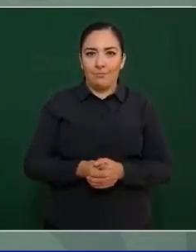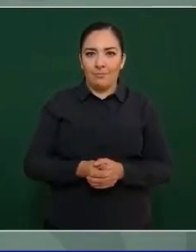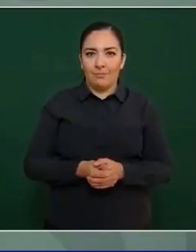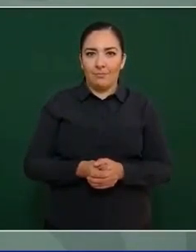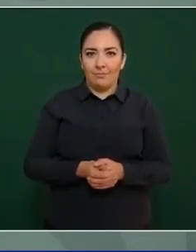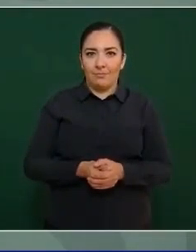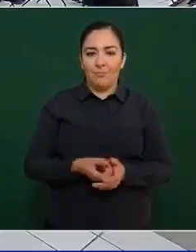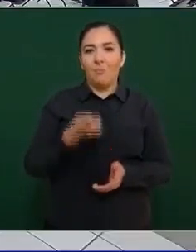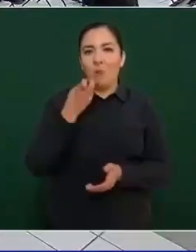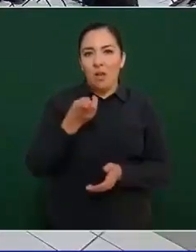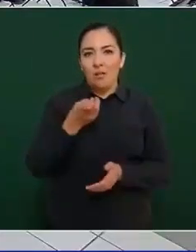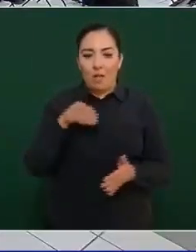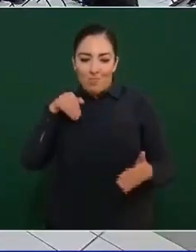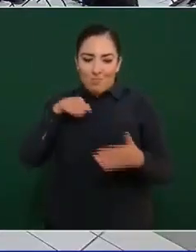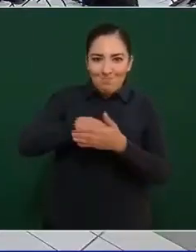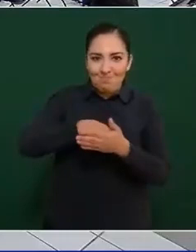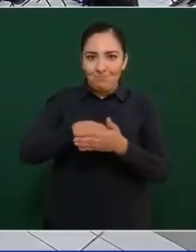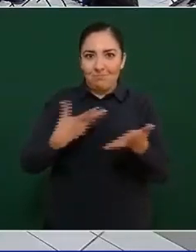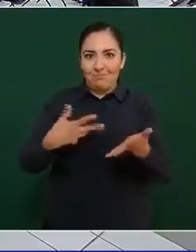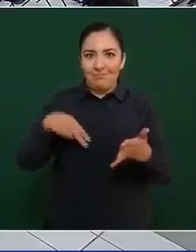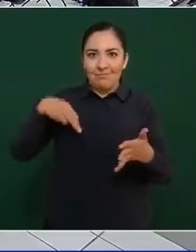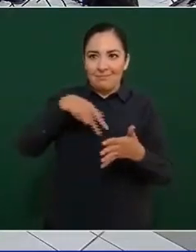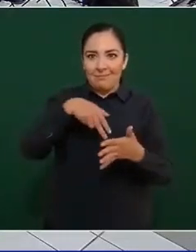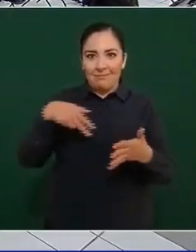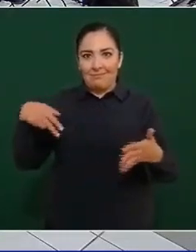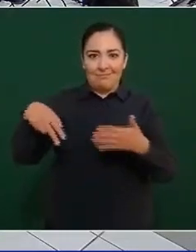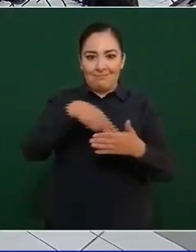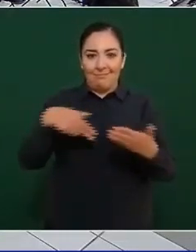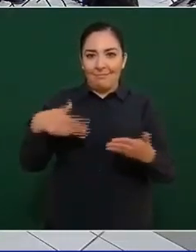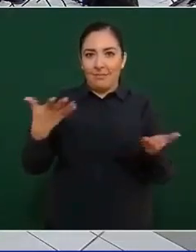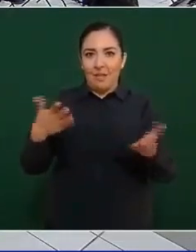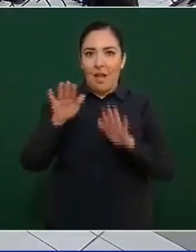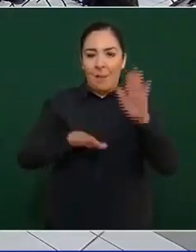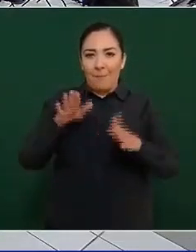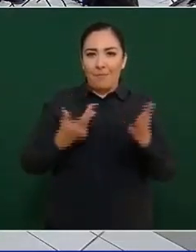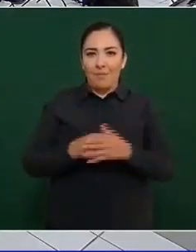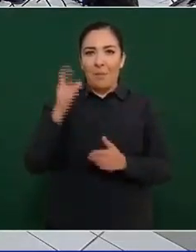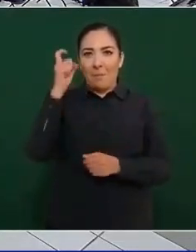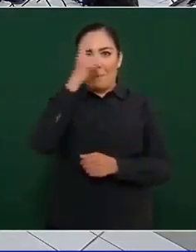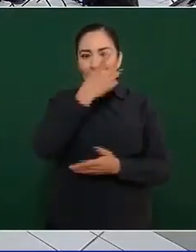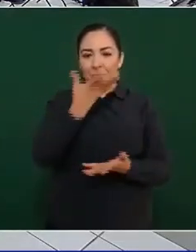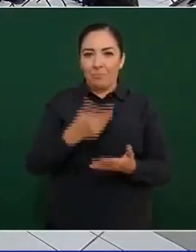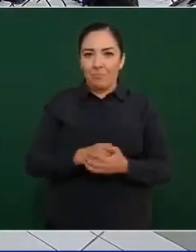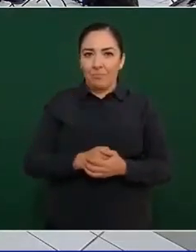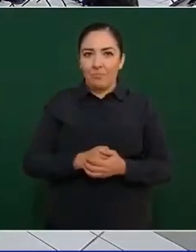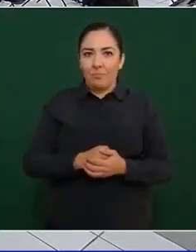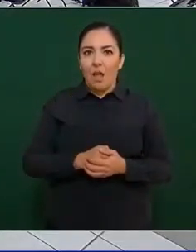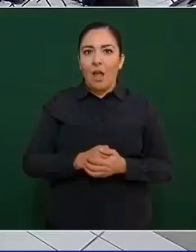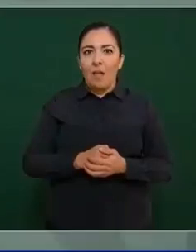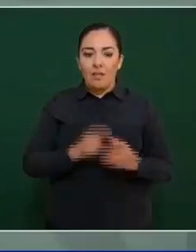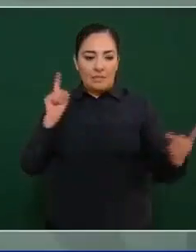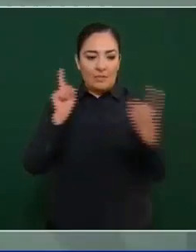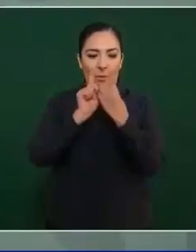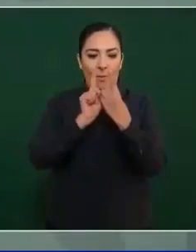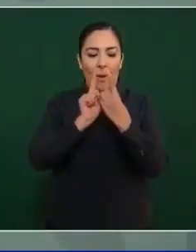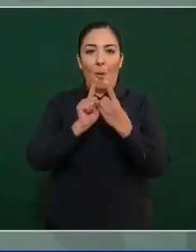se topan a veces a diario con los que no quieren ser